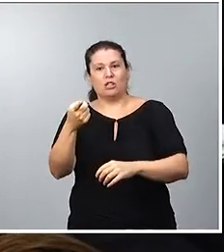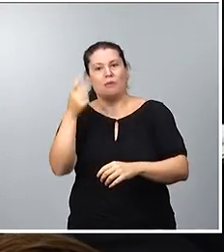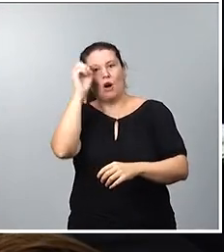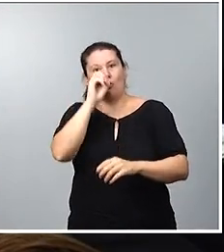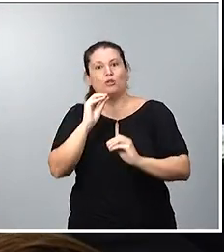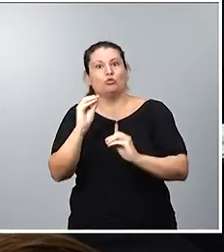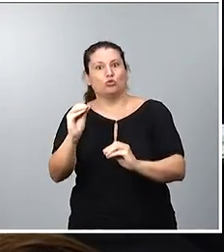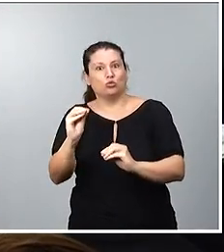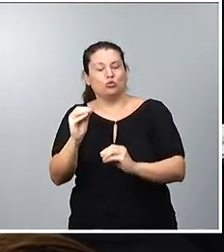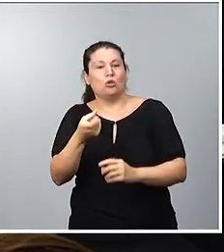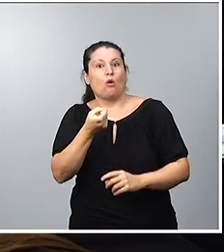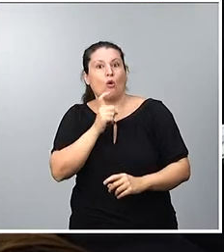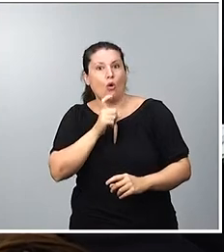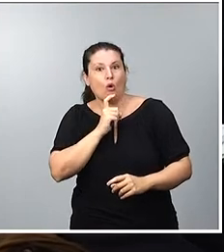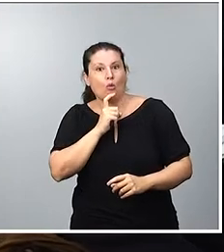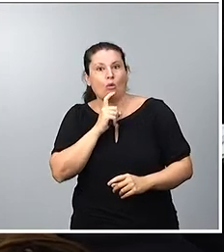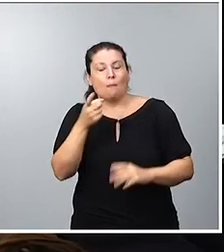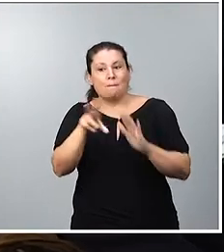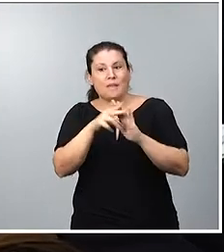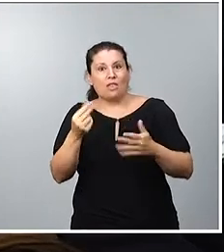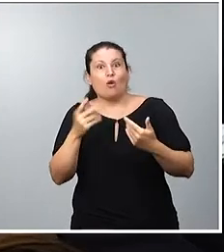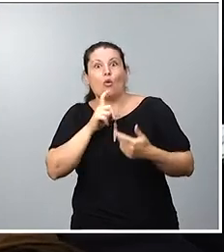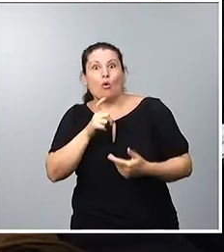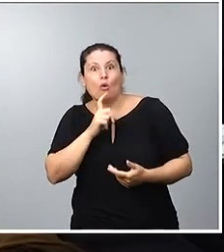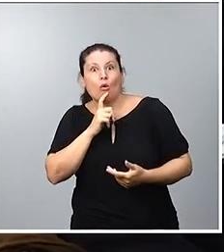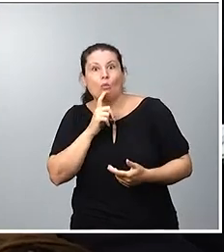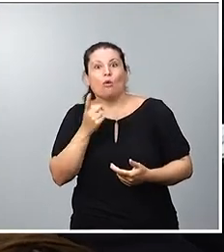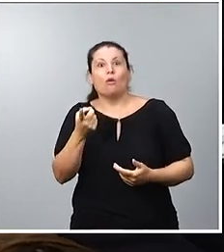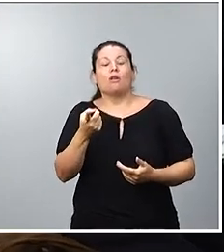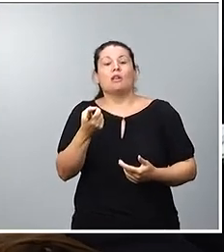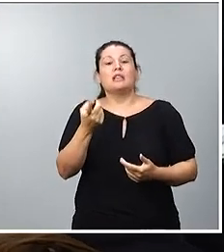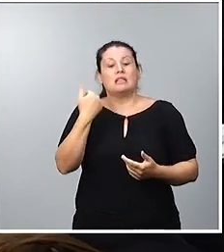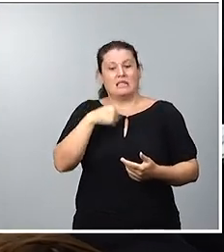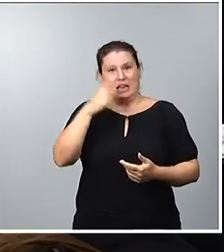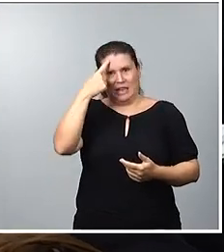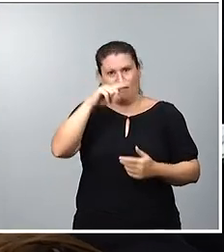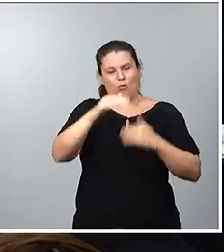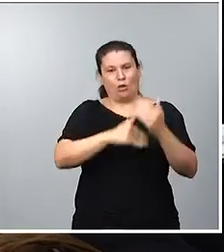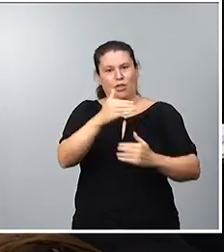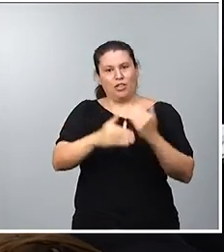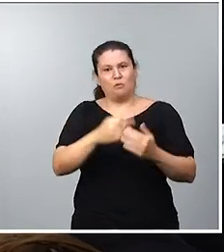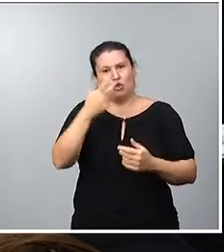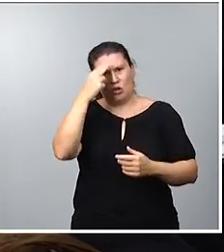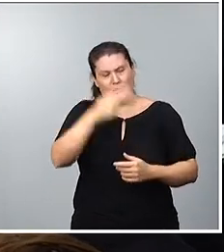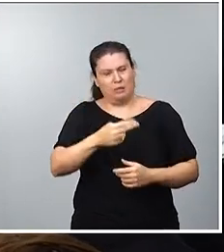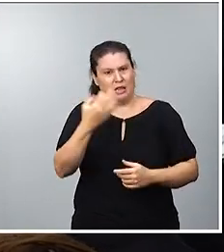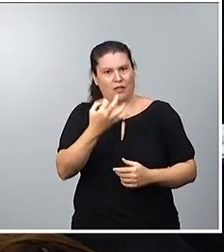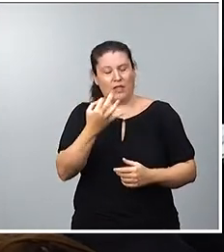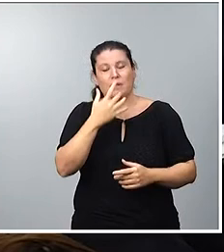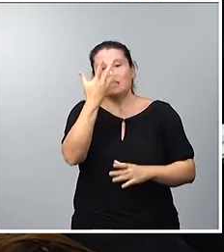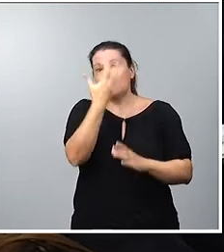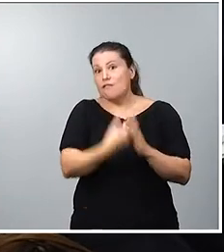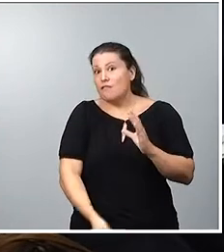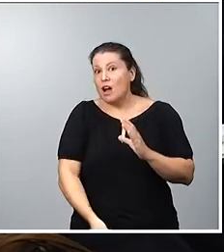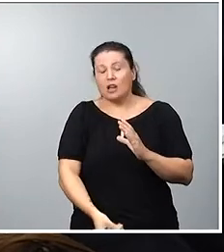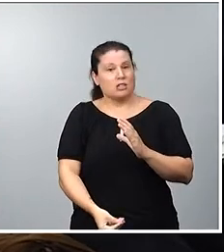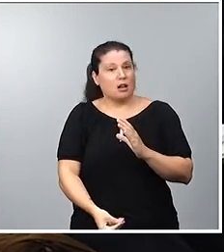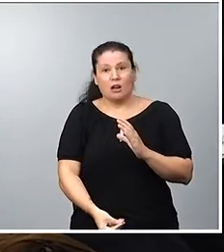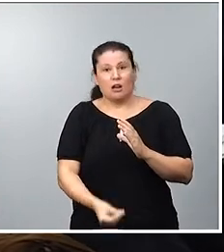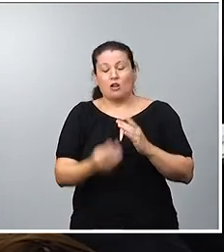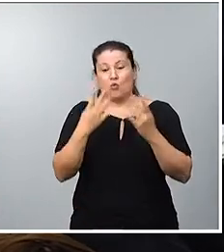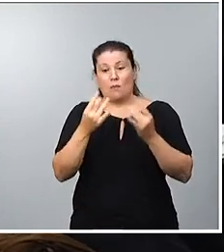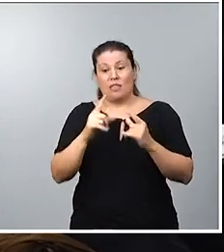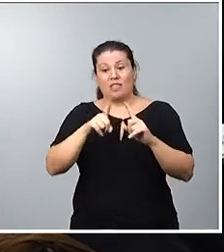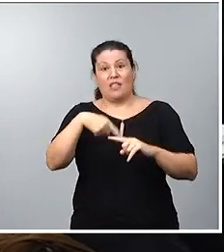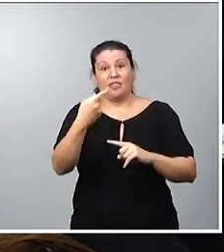el proceso, usted ha dicho que que respetar los procedimientos, si el procedimiento no falla de alguna manera, si el resultado del procedimiento nueve días